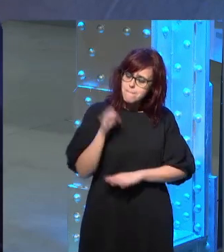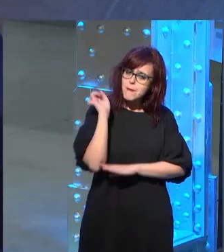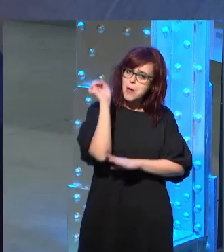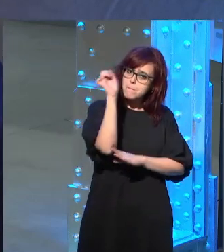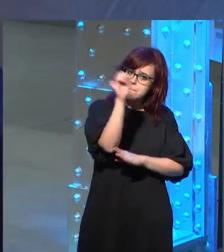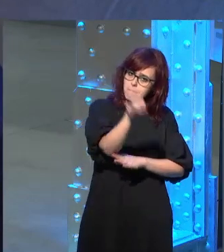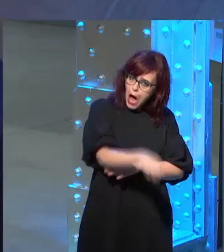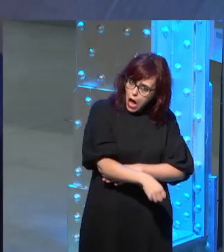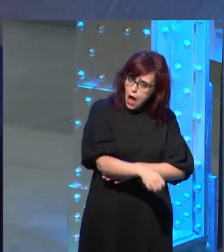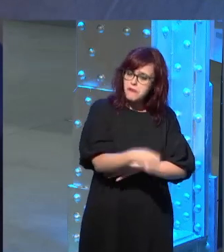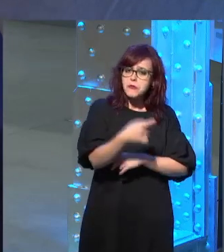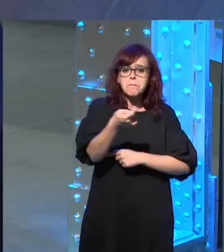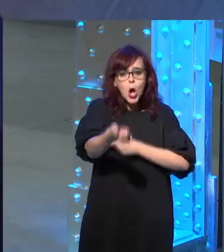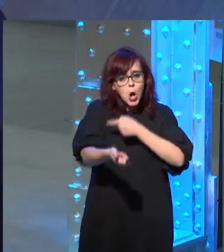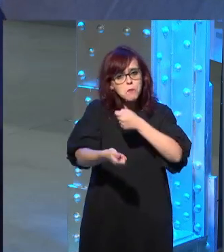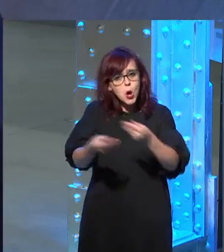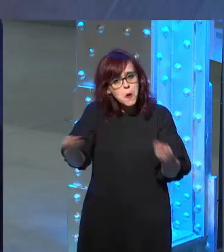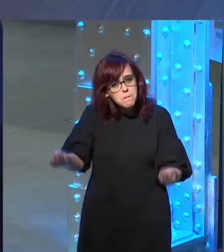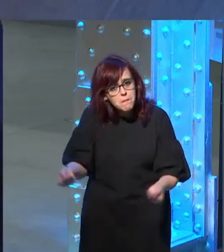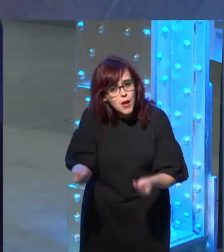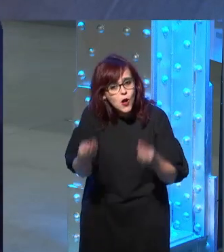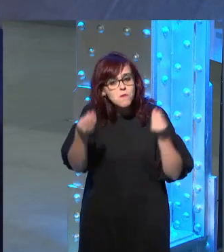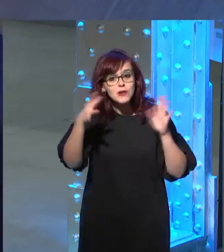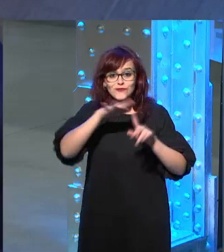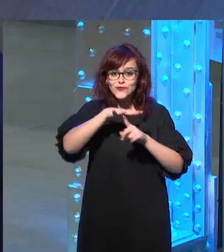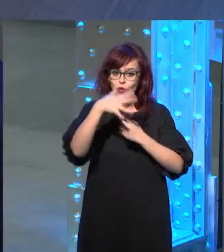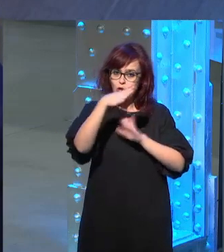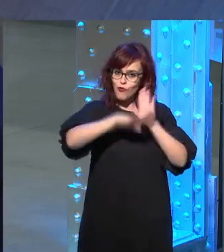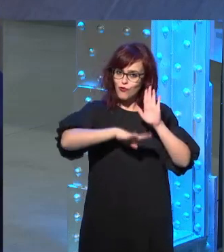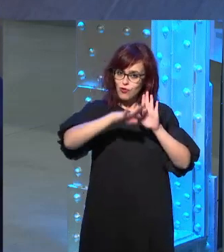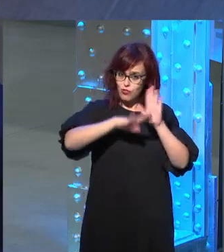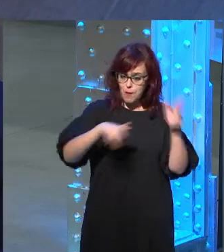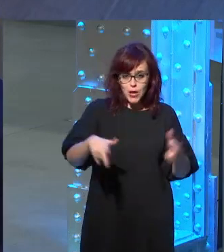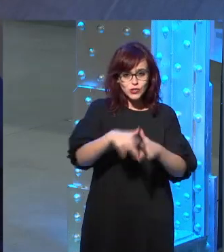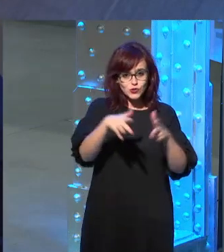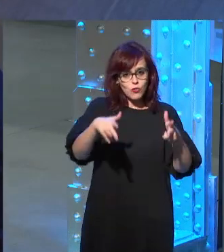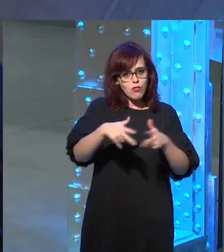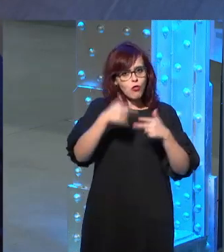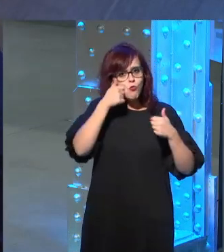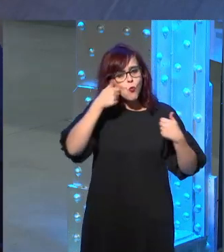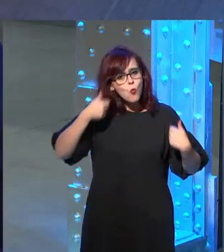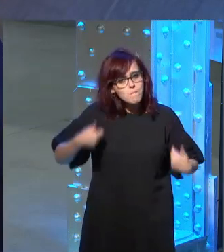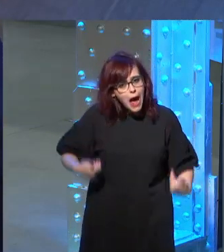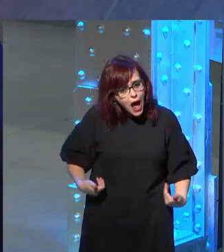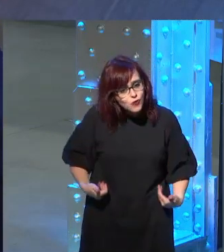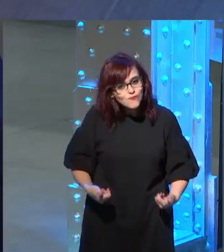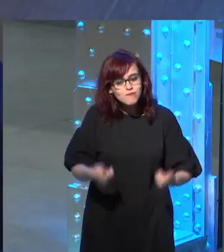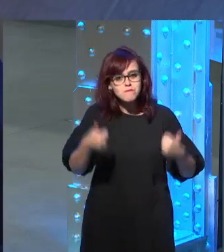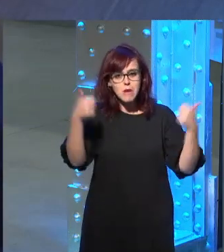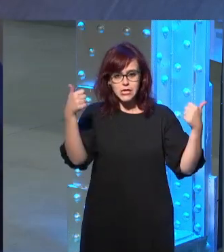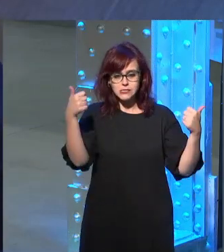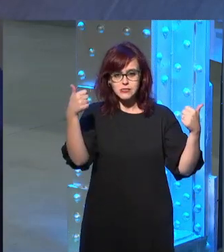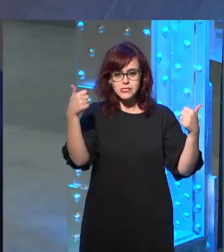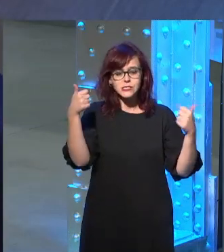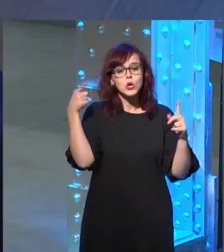tenemos las condiciones para crear sociedades por fin humanas para